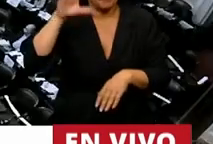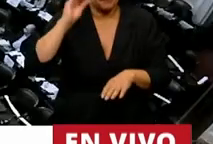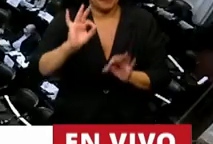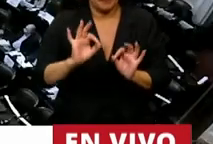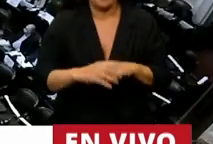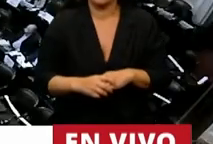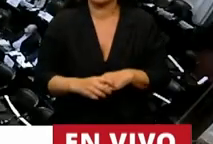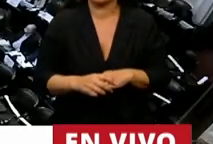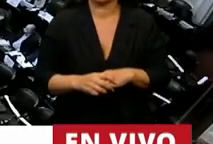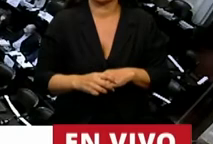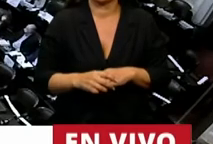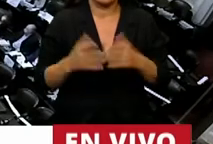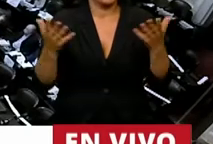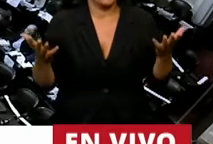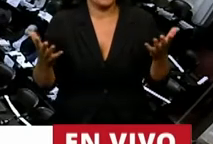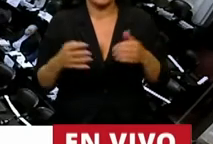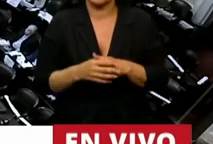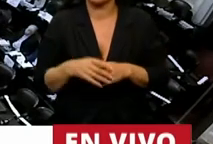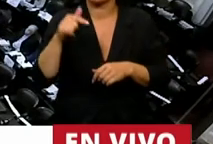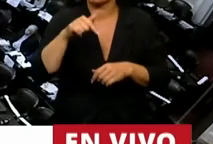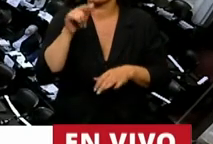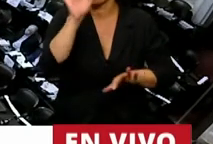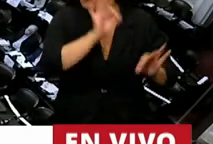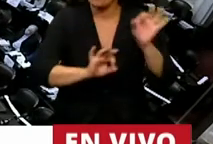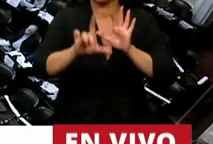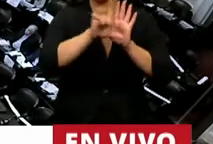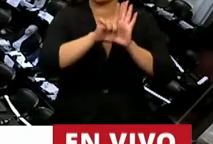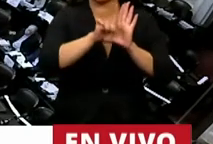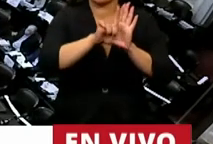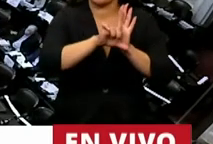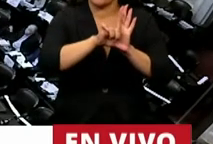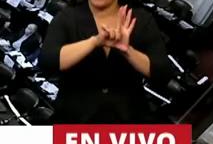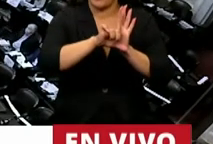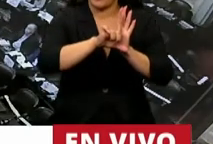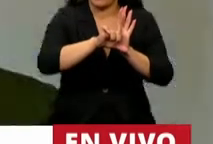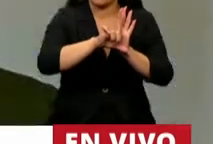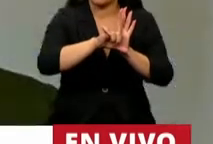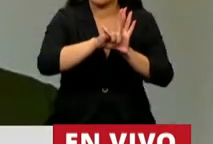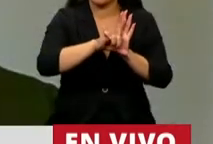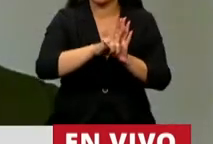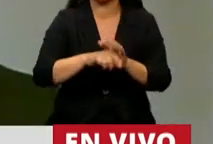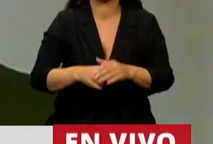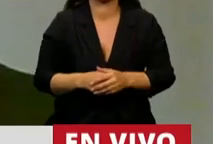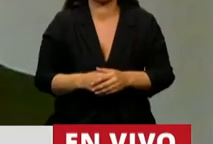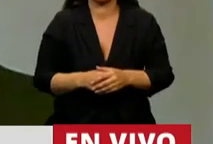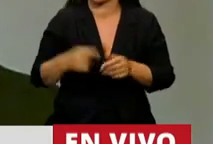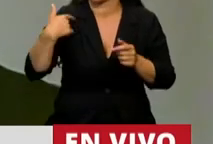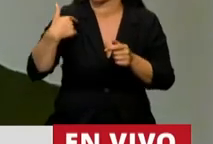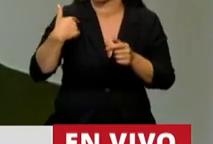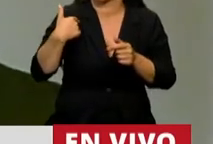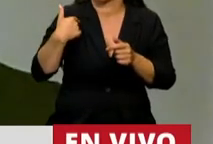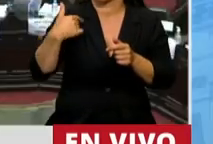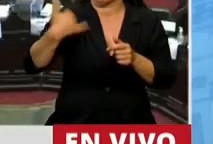Estamos tratando un proyecto de ley que si no fuera por nuestra historia